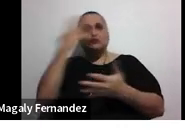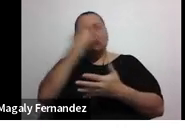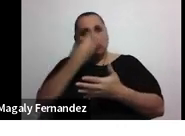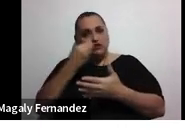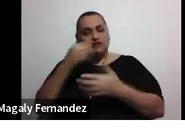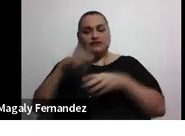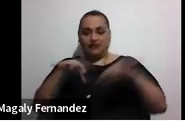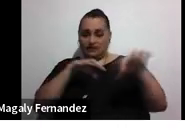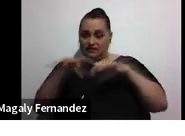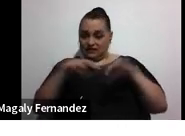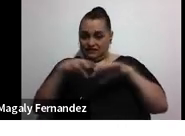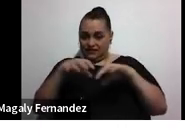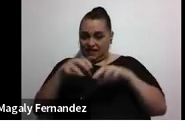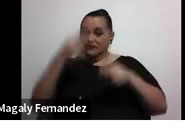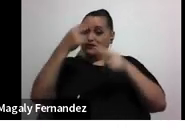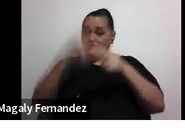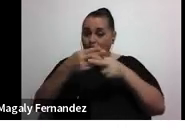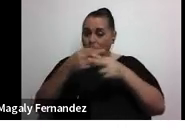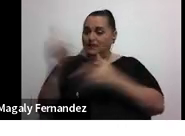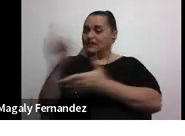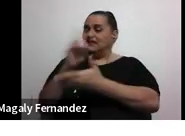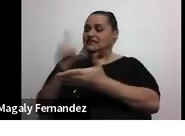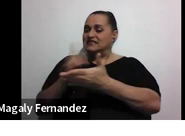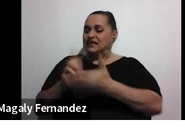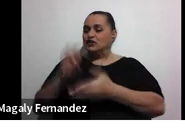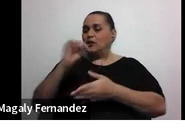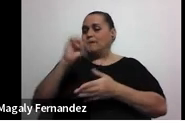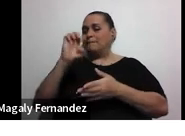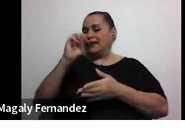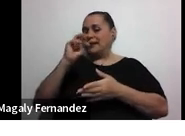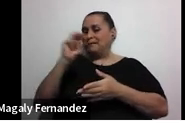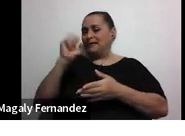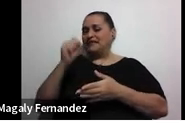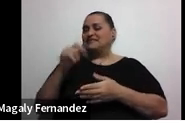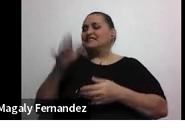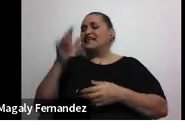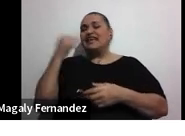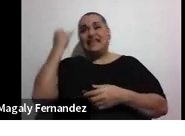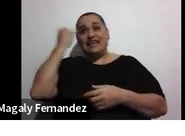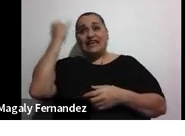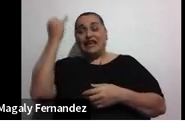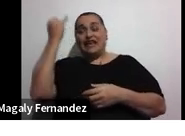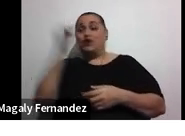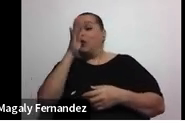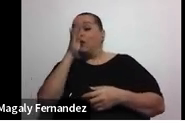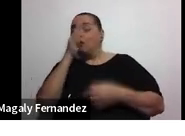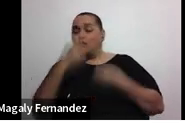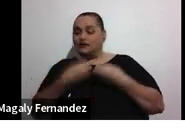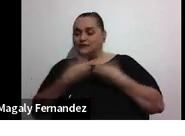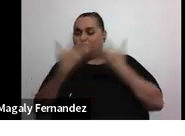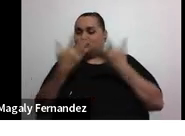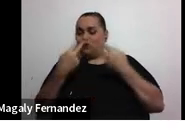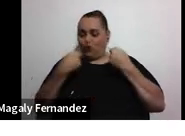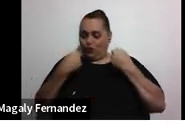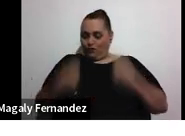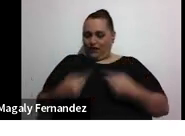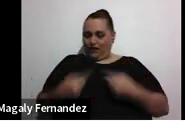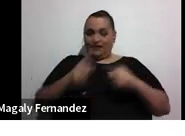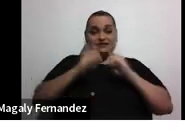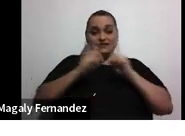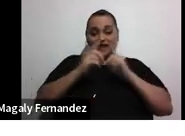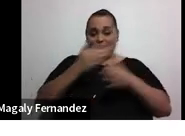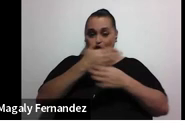que le hemos llamado diseño de memes ingenio humor y expresión humana en el chat les estamos compartiendo